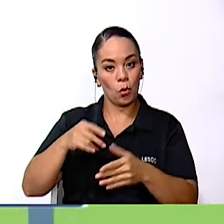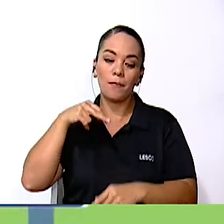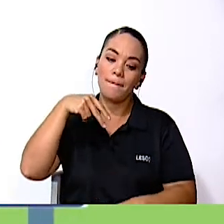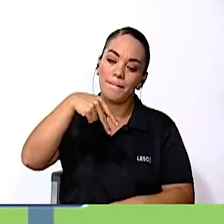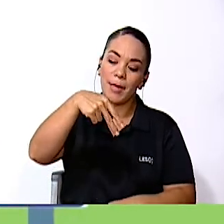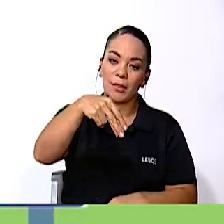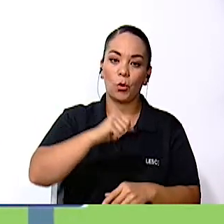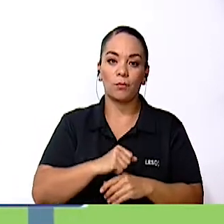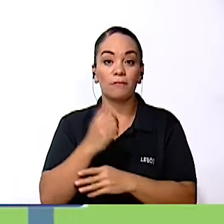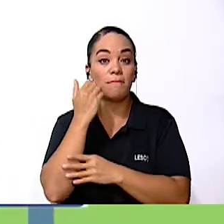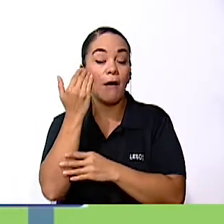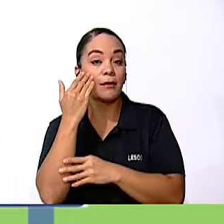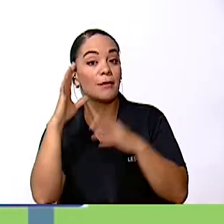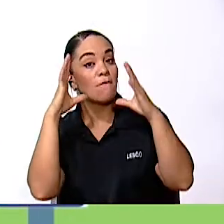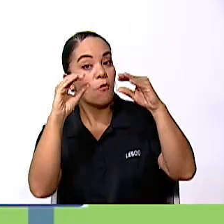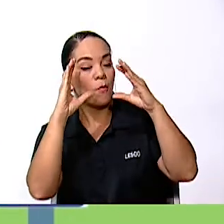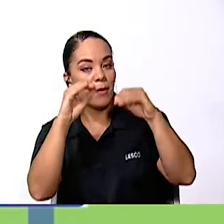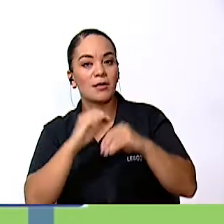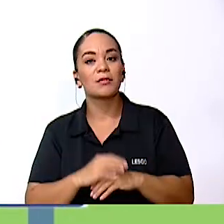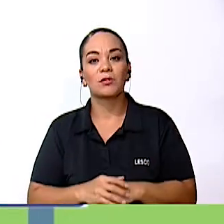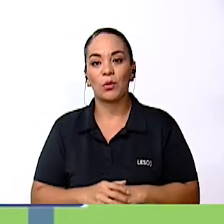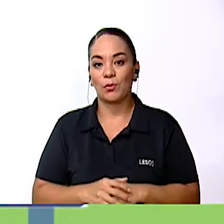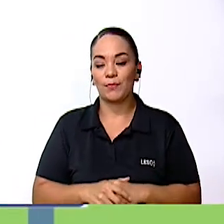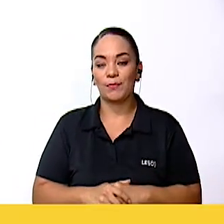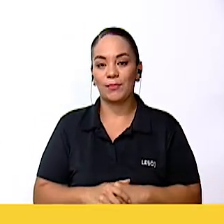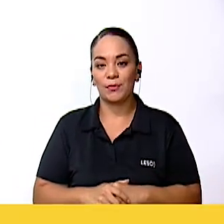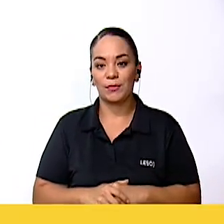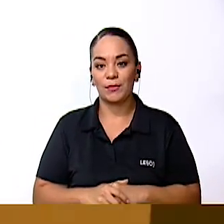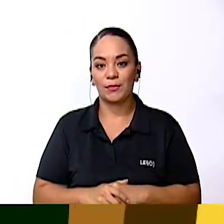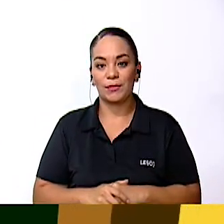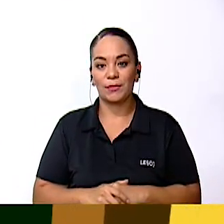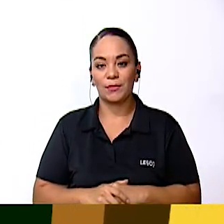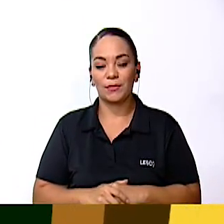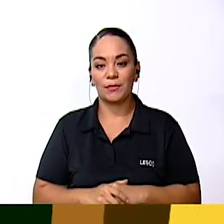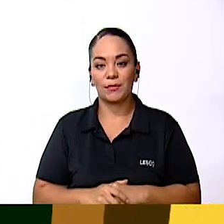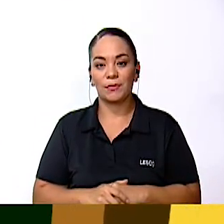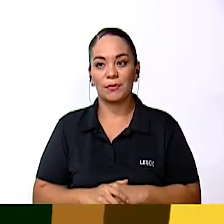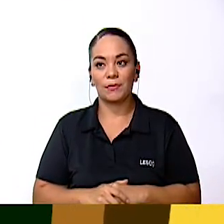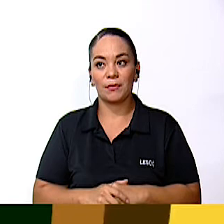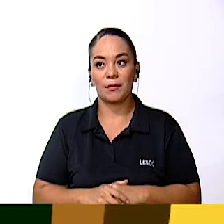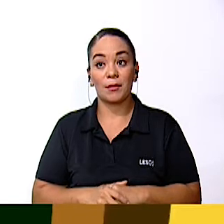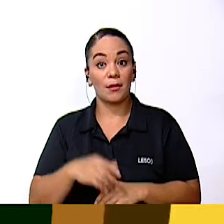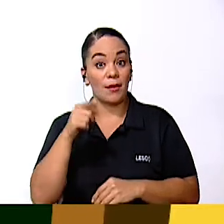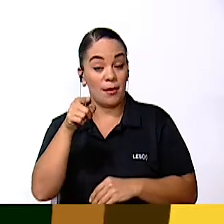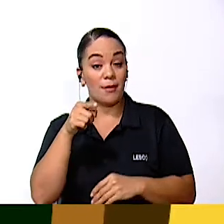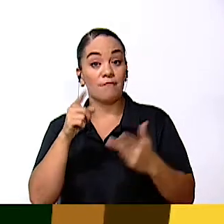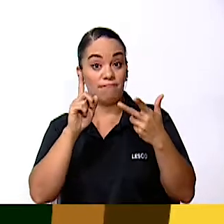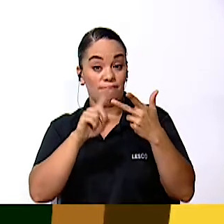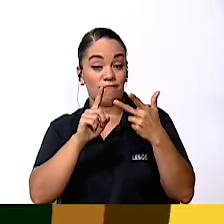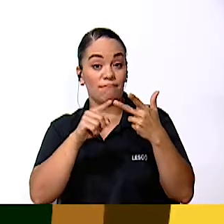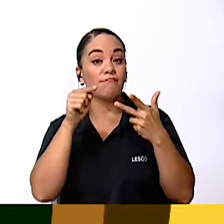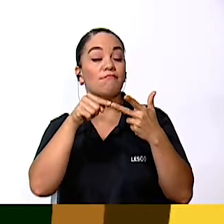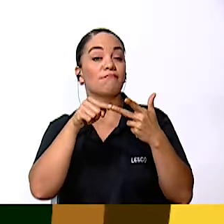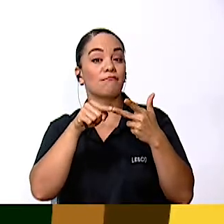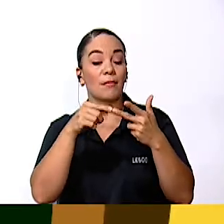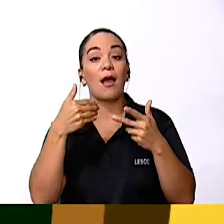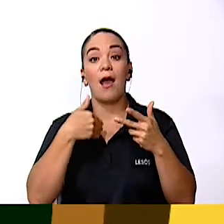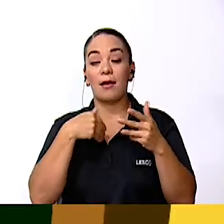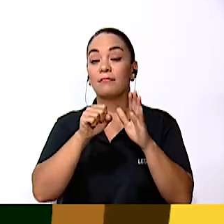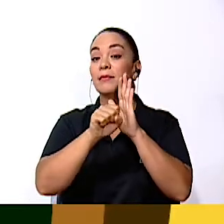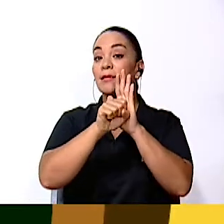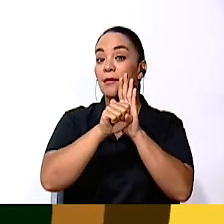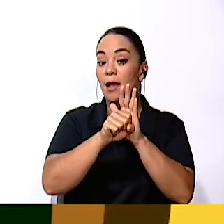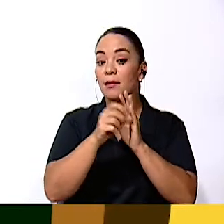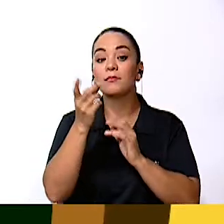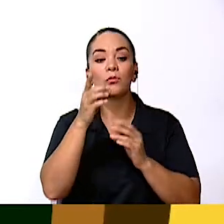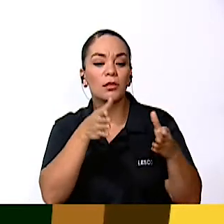Facilitando información que le puede ser de utilidad Dentro de estas encontramos Las señales identificadoras de